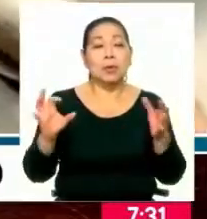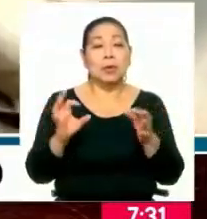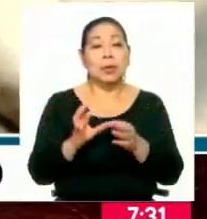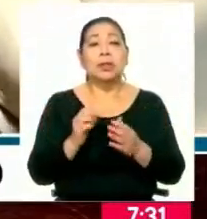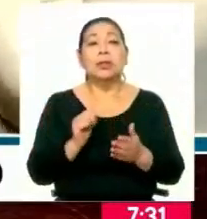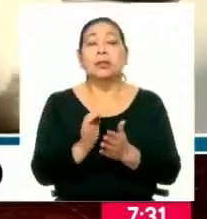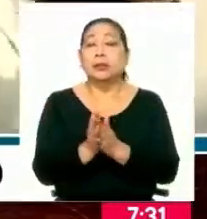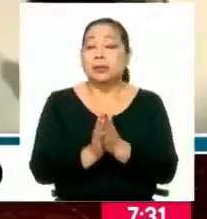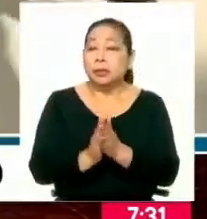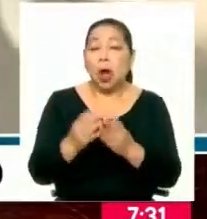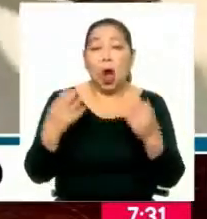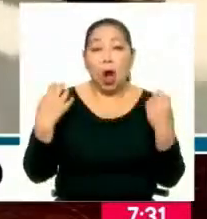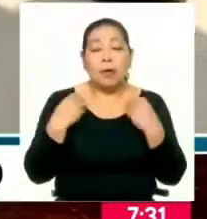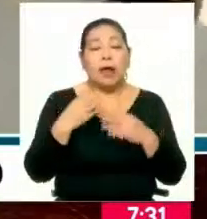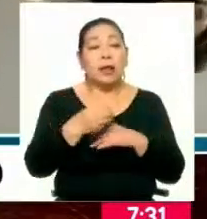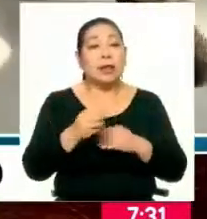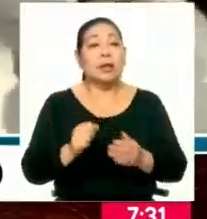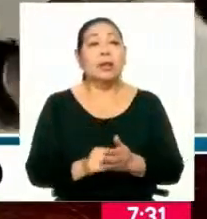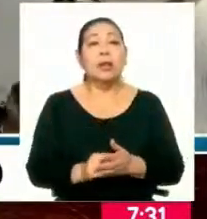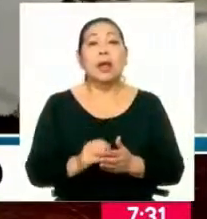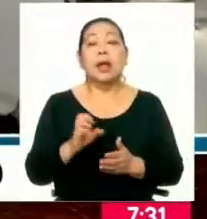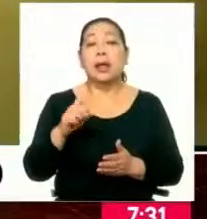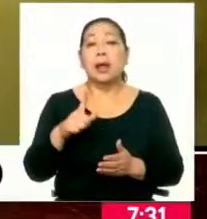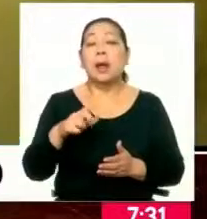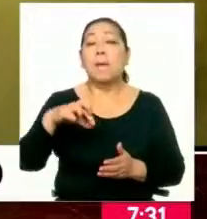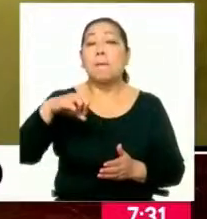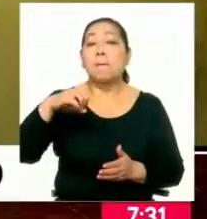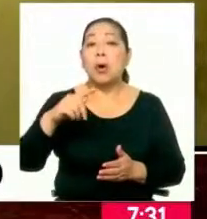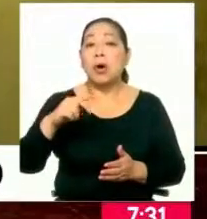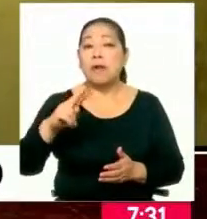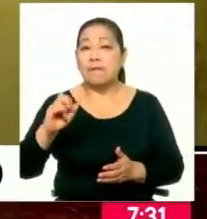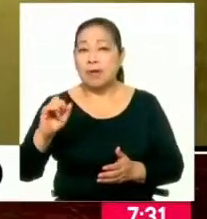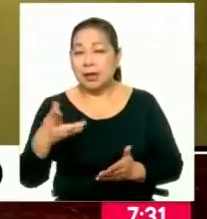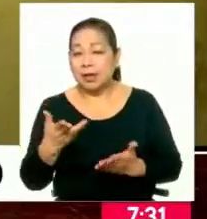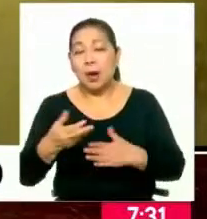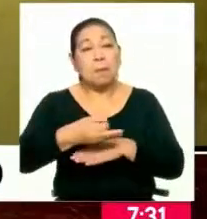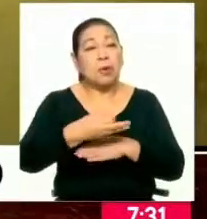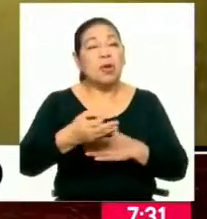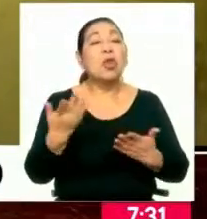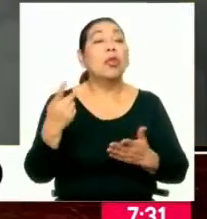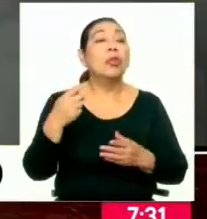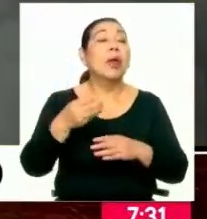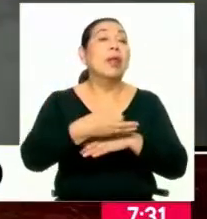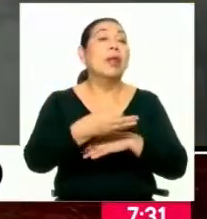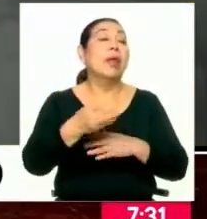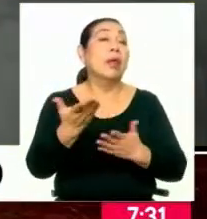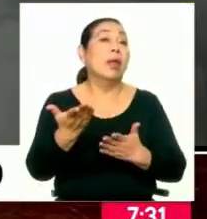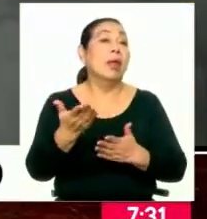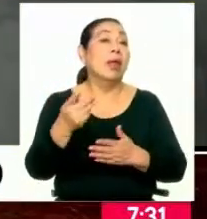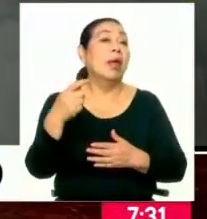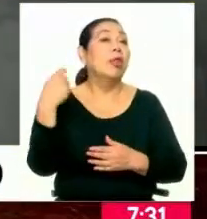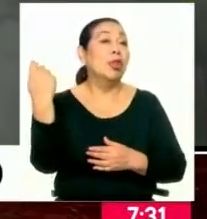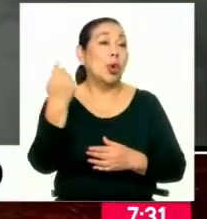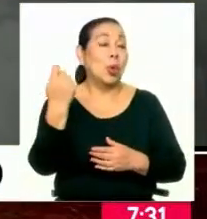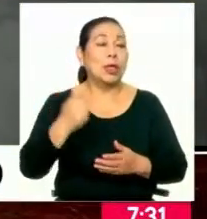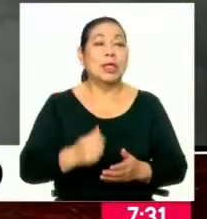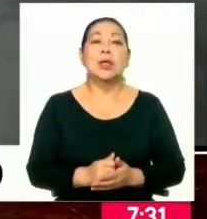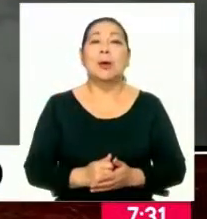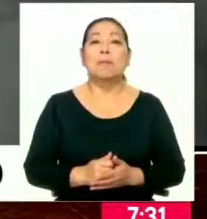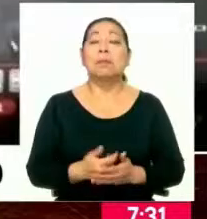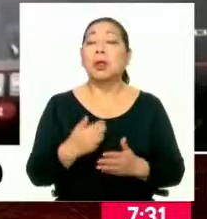flagrancia en el Distrito del Porvenir, que corresponde a la provincia de Trujillo del Departamento de la Libertad.